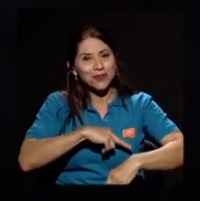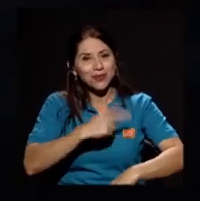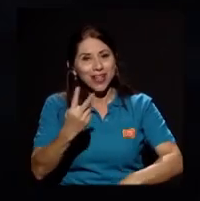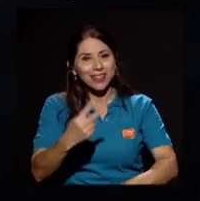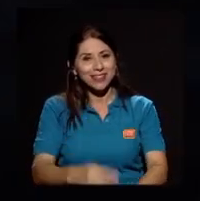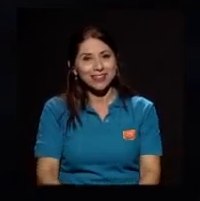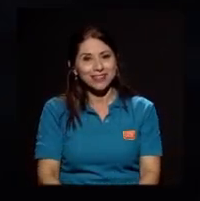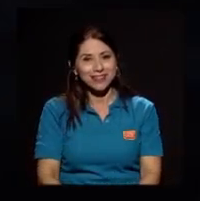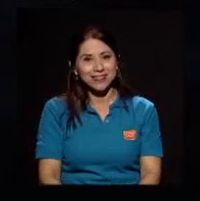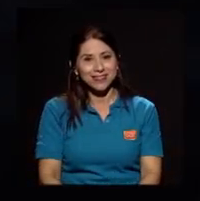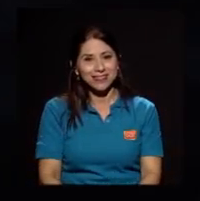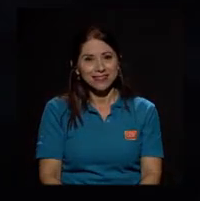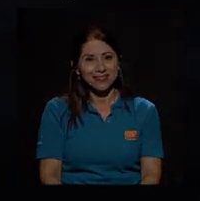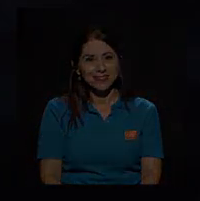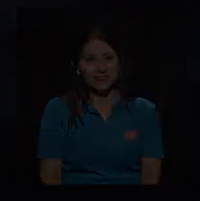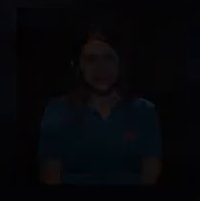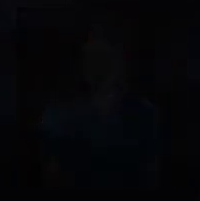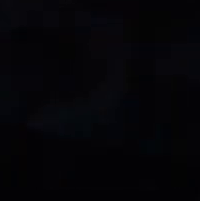a los